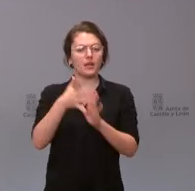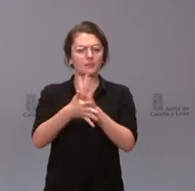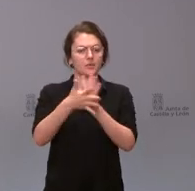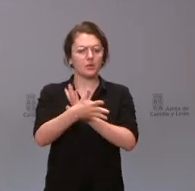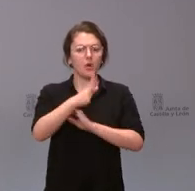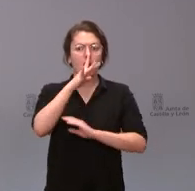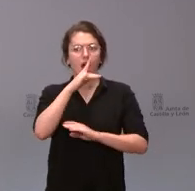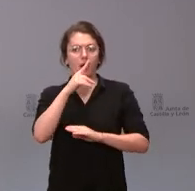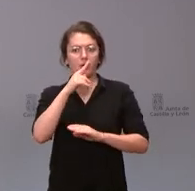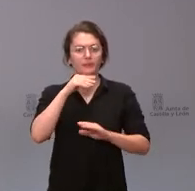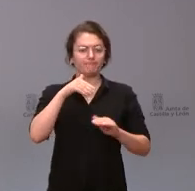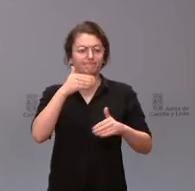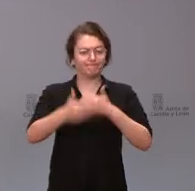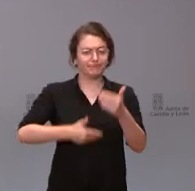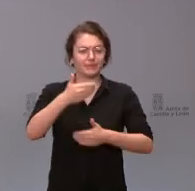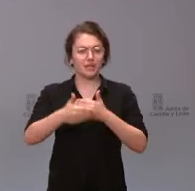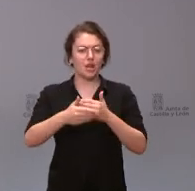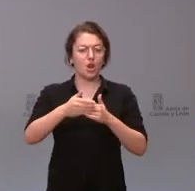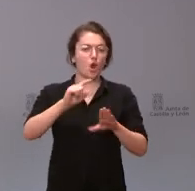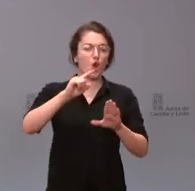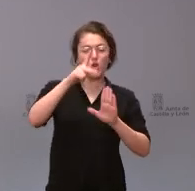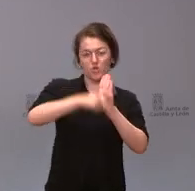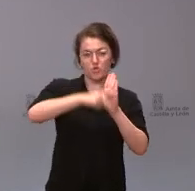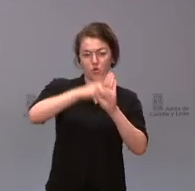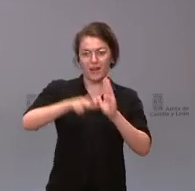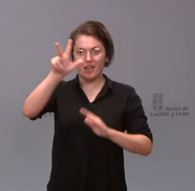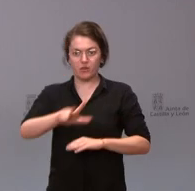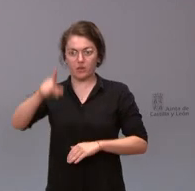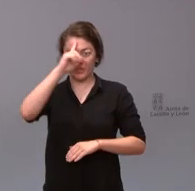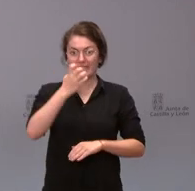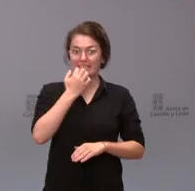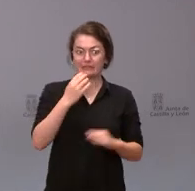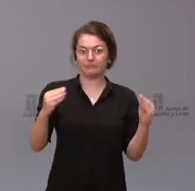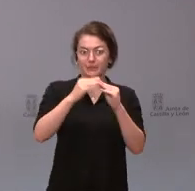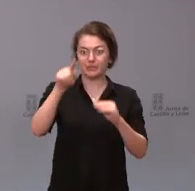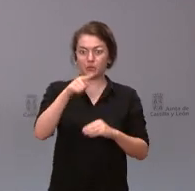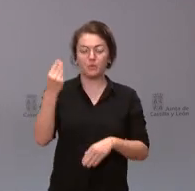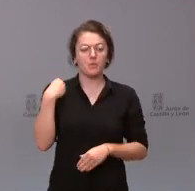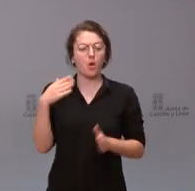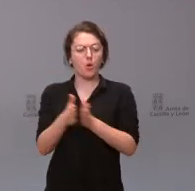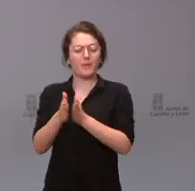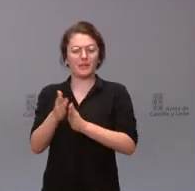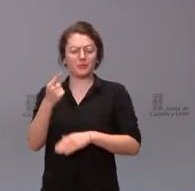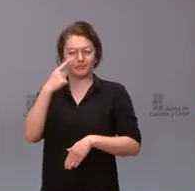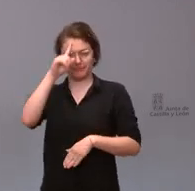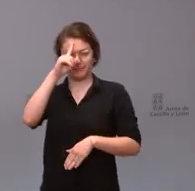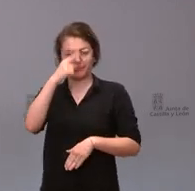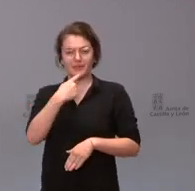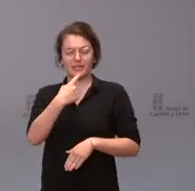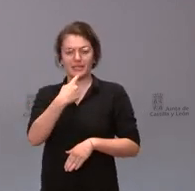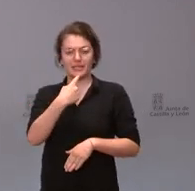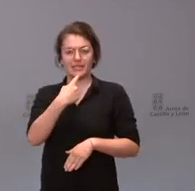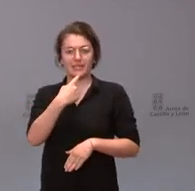nacional no sé si puede haber colisión entre ambas y en relación a la pregunta de mi compañero no sé si desde la Junta nos podían aclarar si el